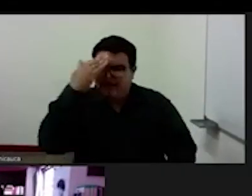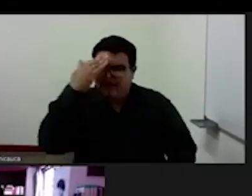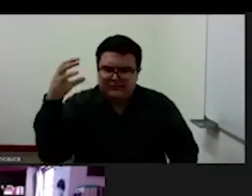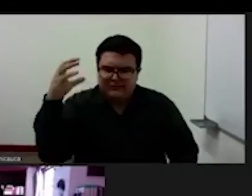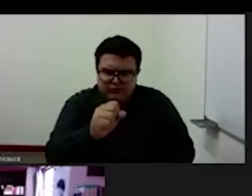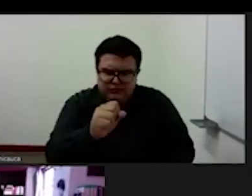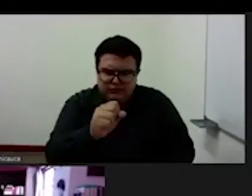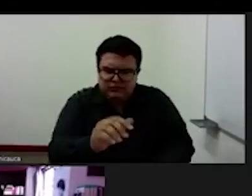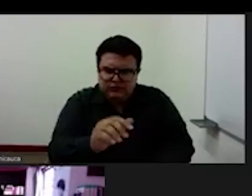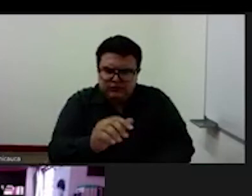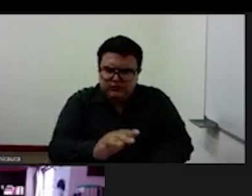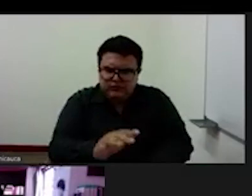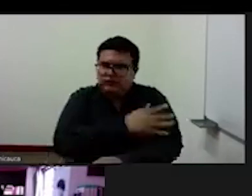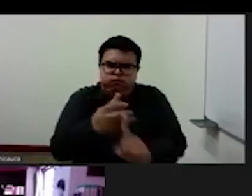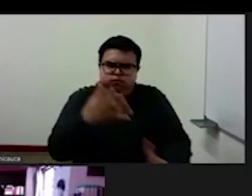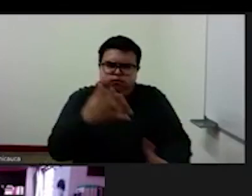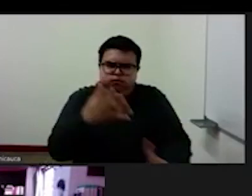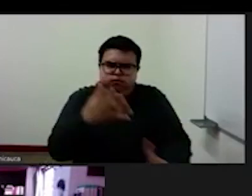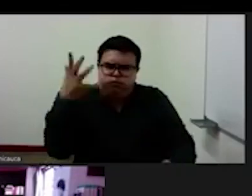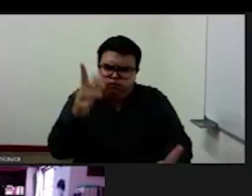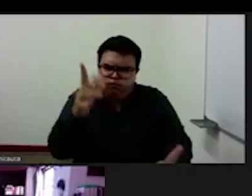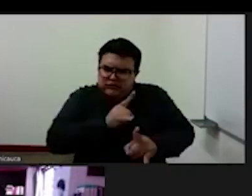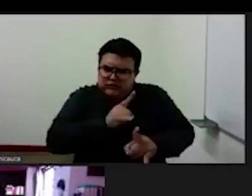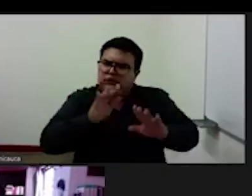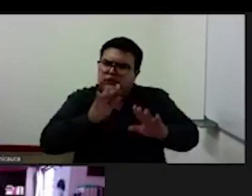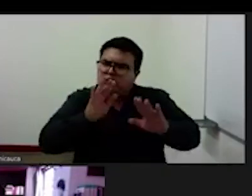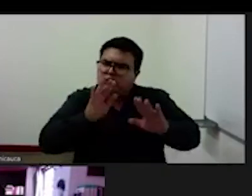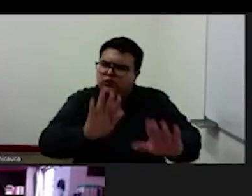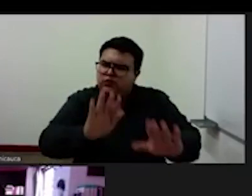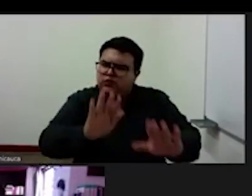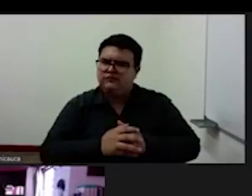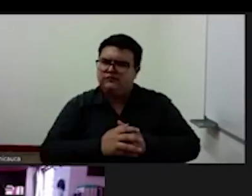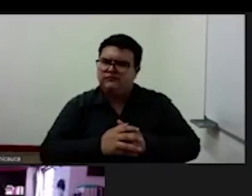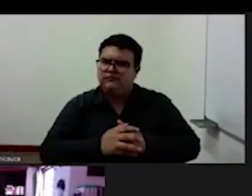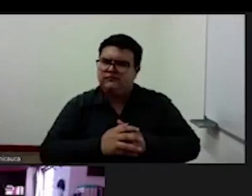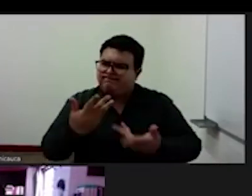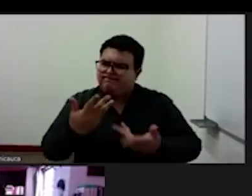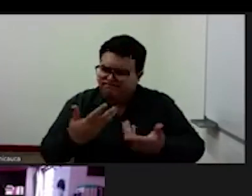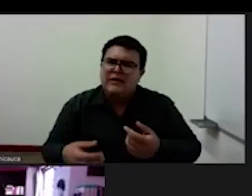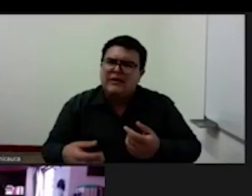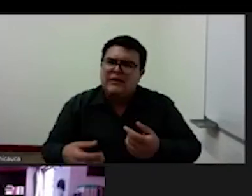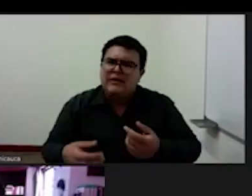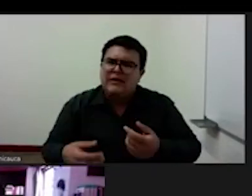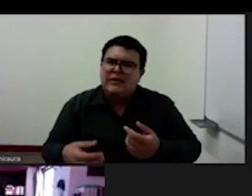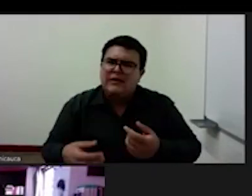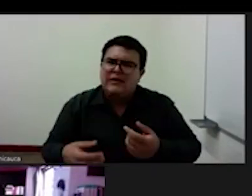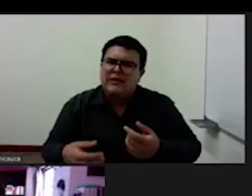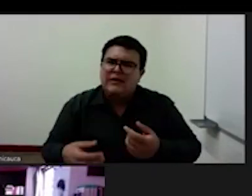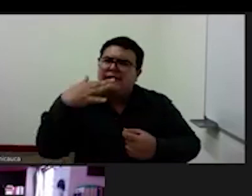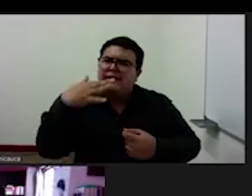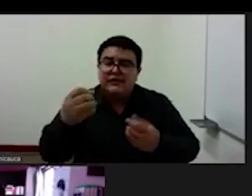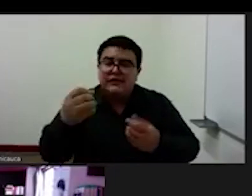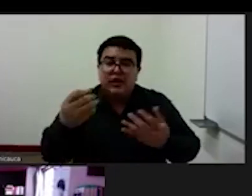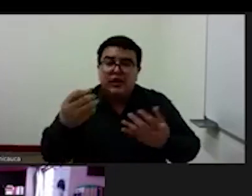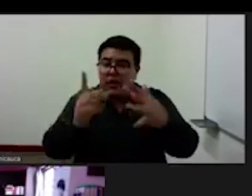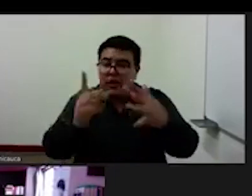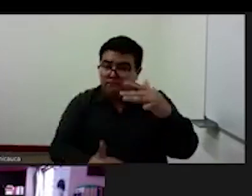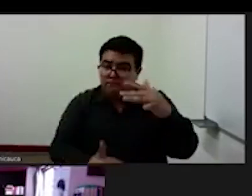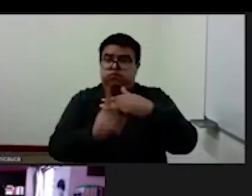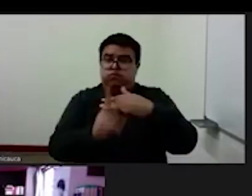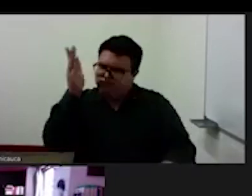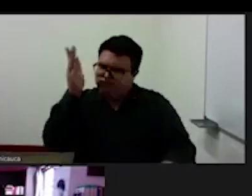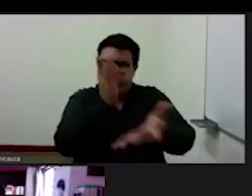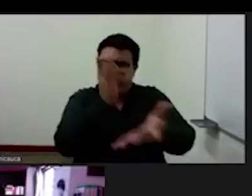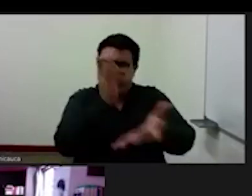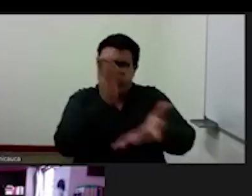innovador o catastrófico. Es